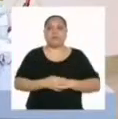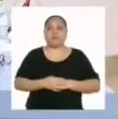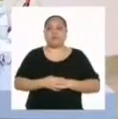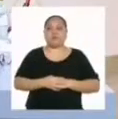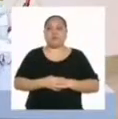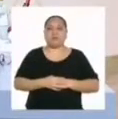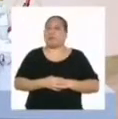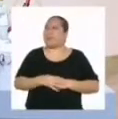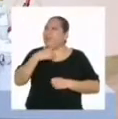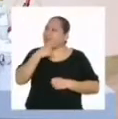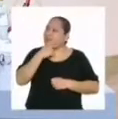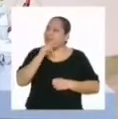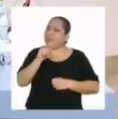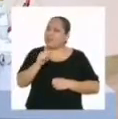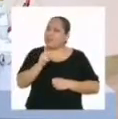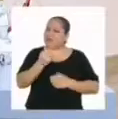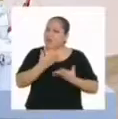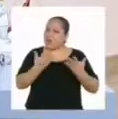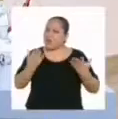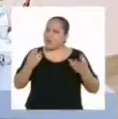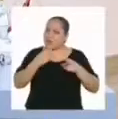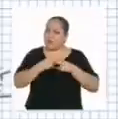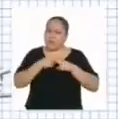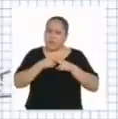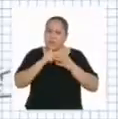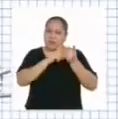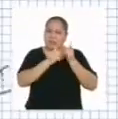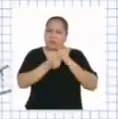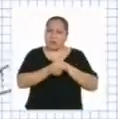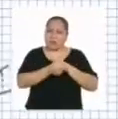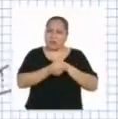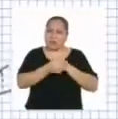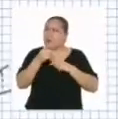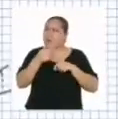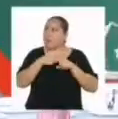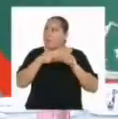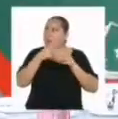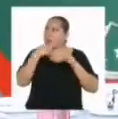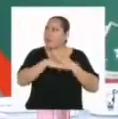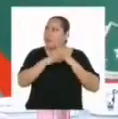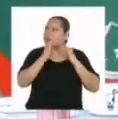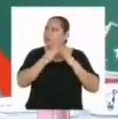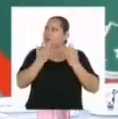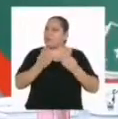¡Guau! ¡Cuántas pequeñas acciones que podemos tomar y hacer una diferencia en casa!